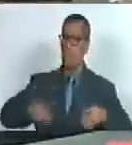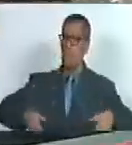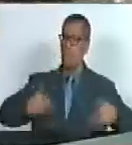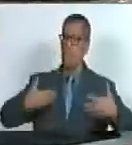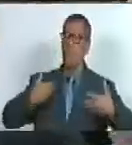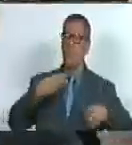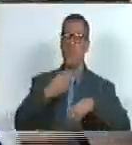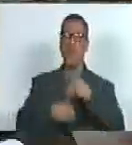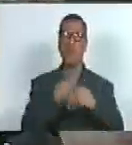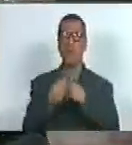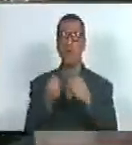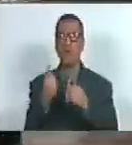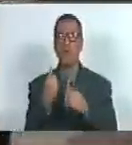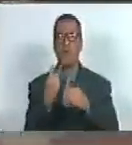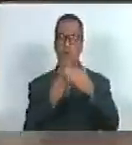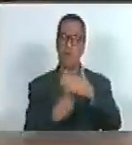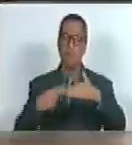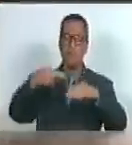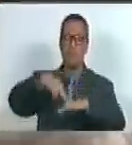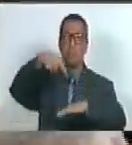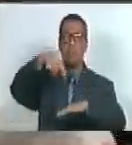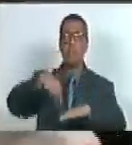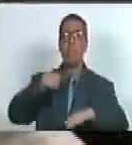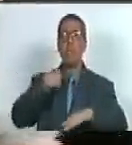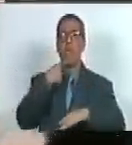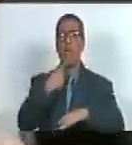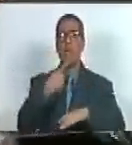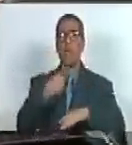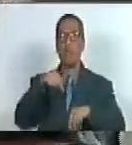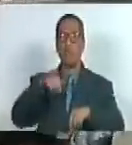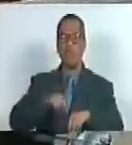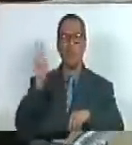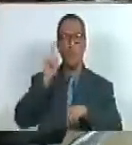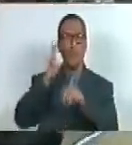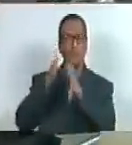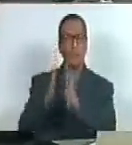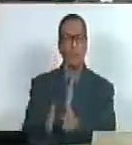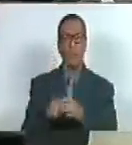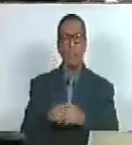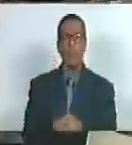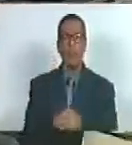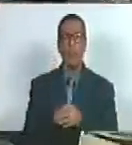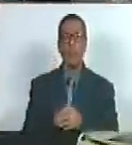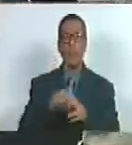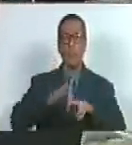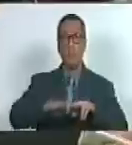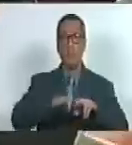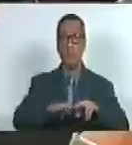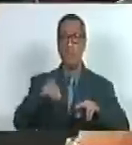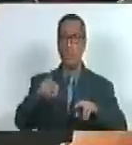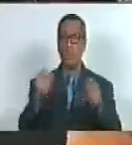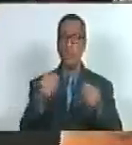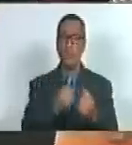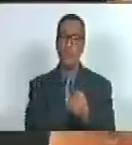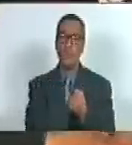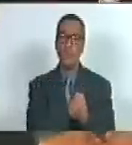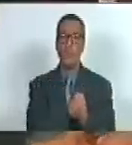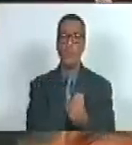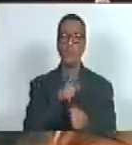como saltaban los niños cuando decían soy venezolano niños que con el amor